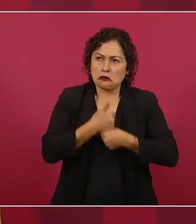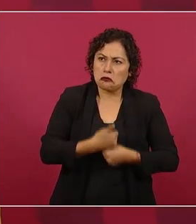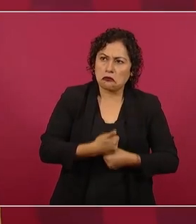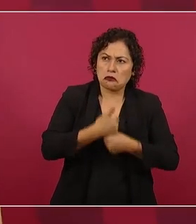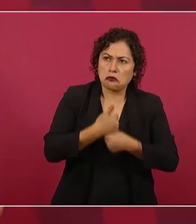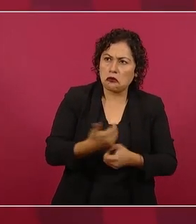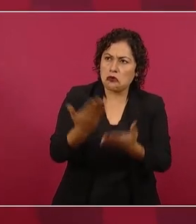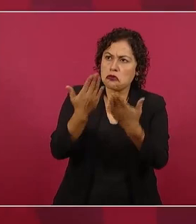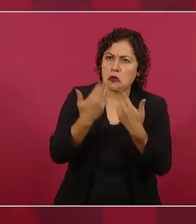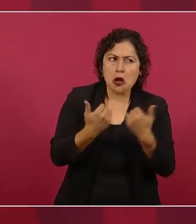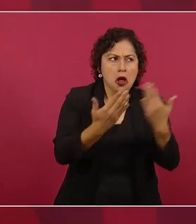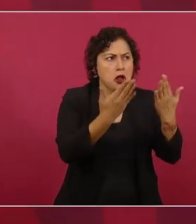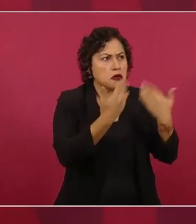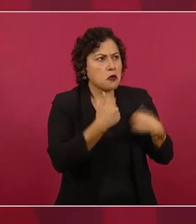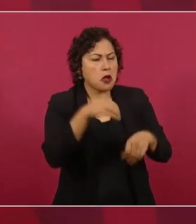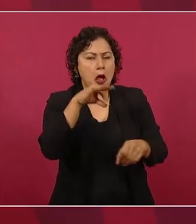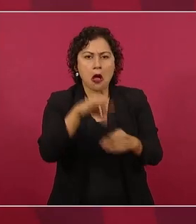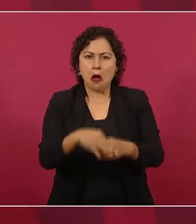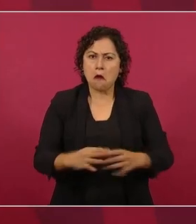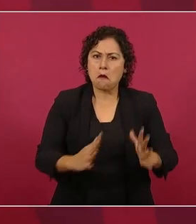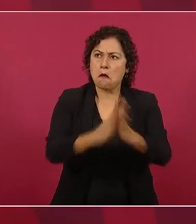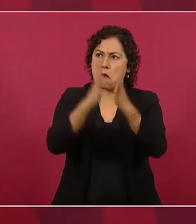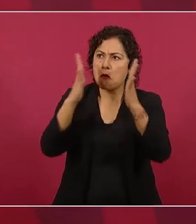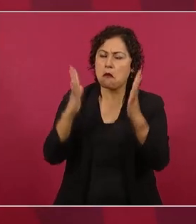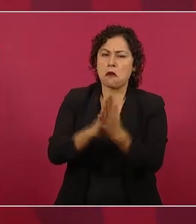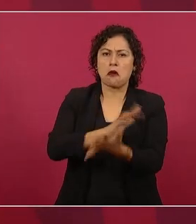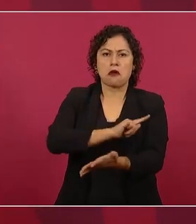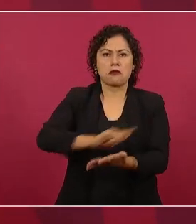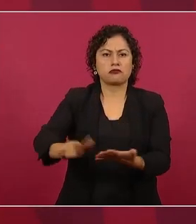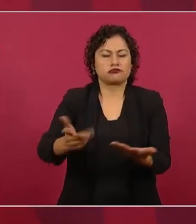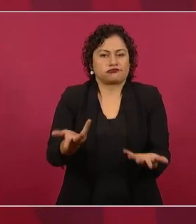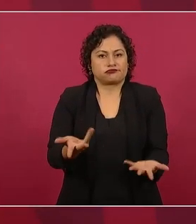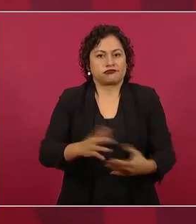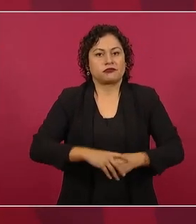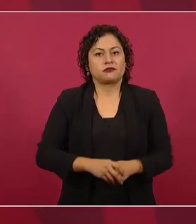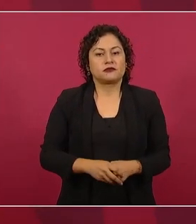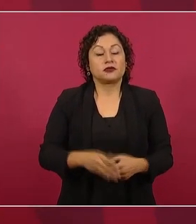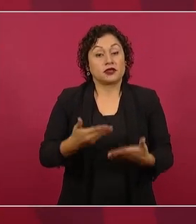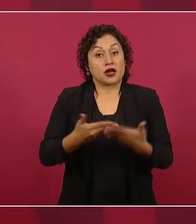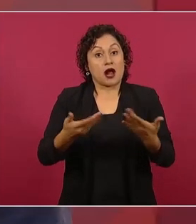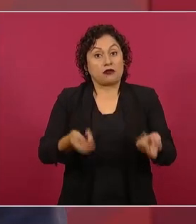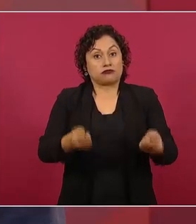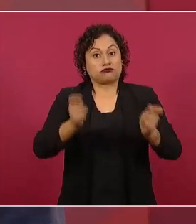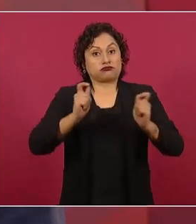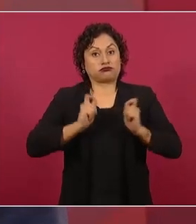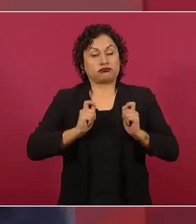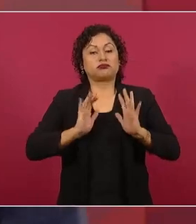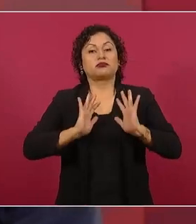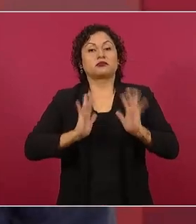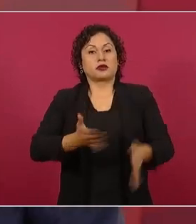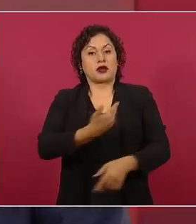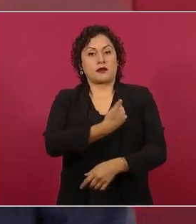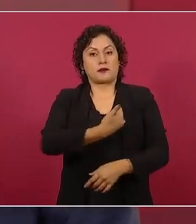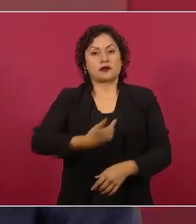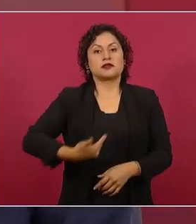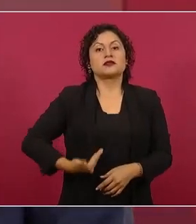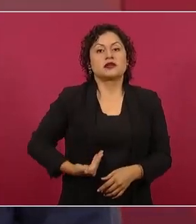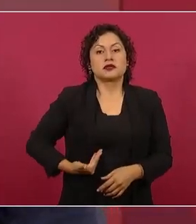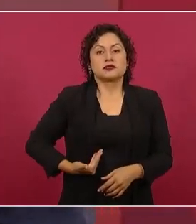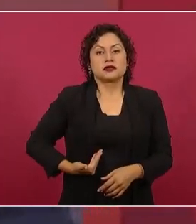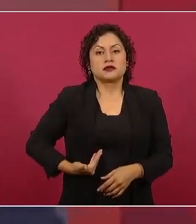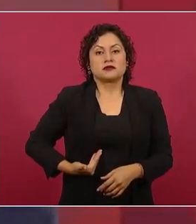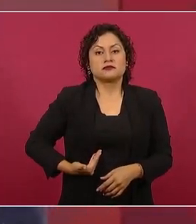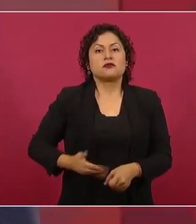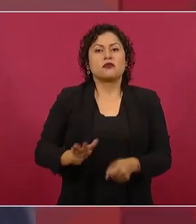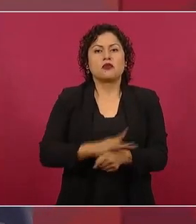Llegamos a la presidencia por voluntad